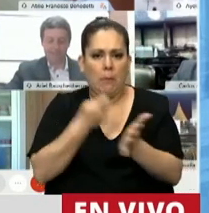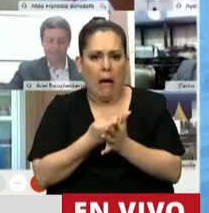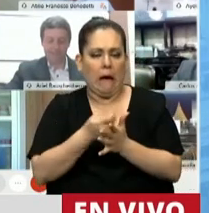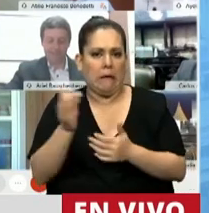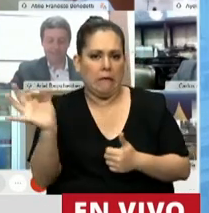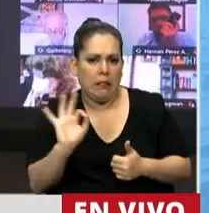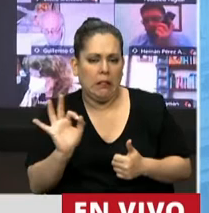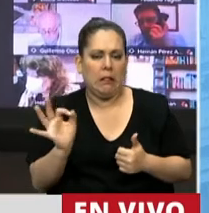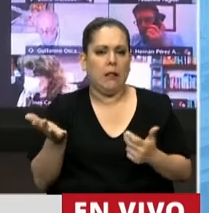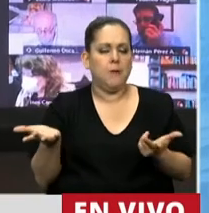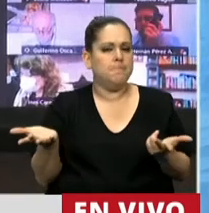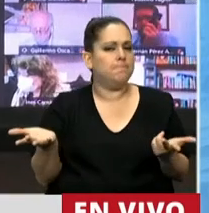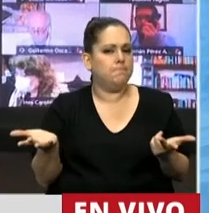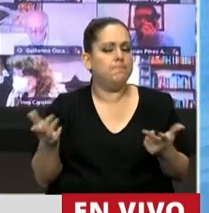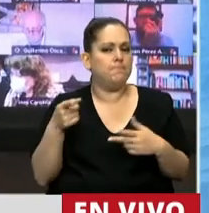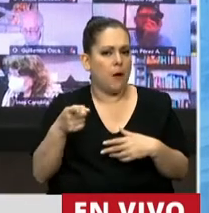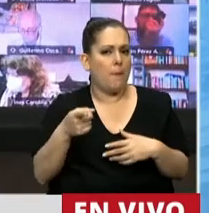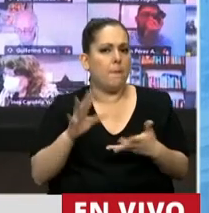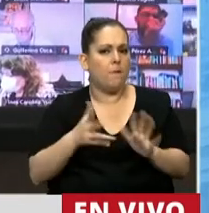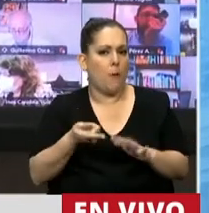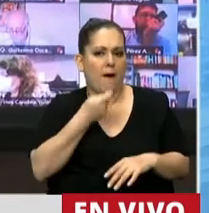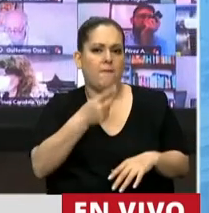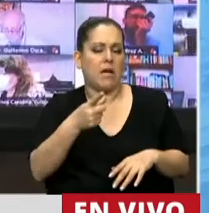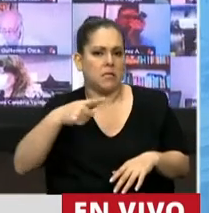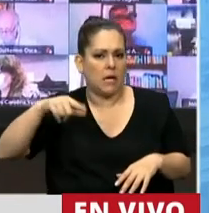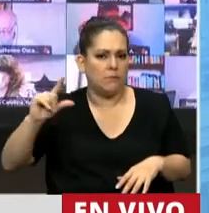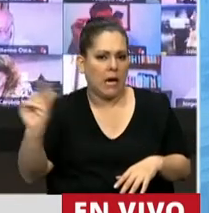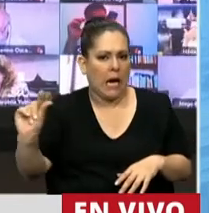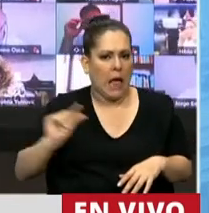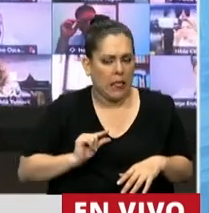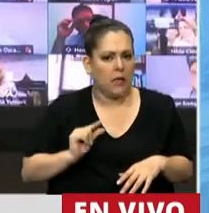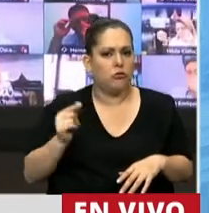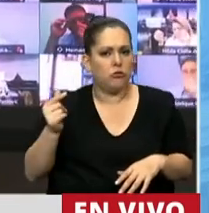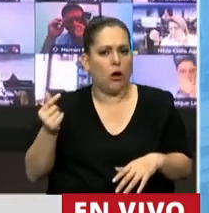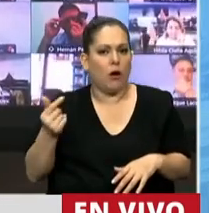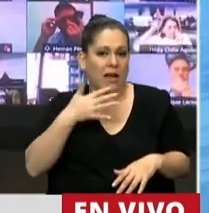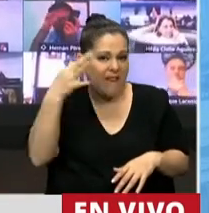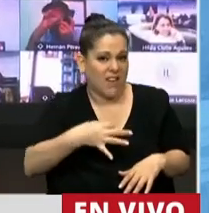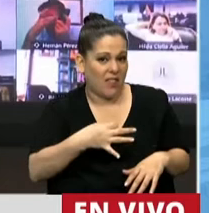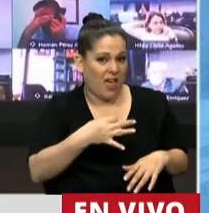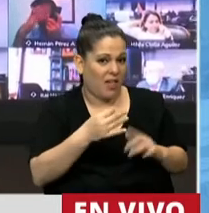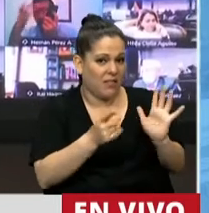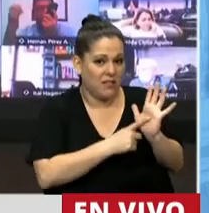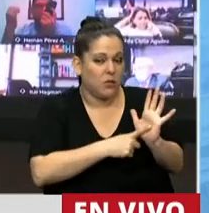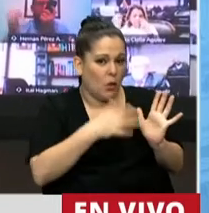valer de una manera más fácil y poder acceder a créditos, cuando en realidad el objeto fue una liberalidad.